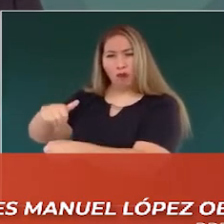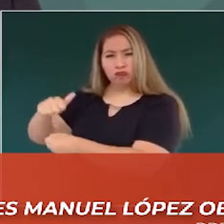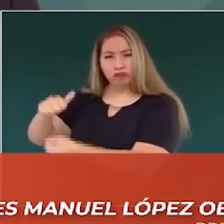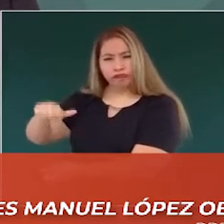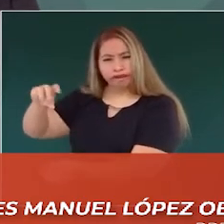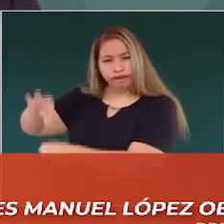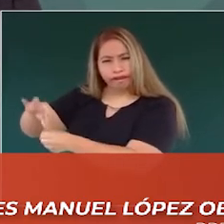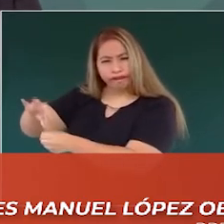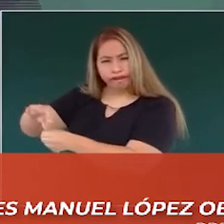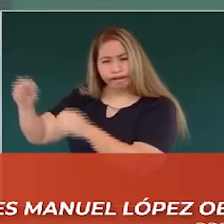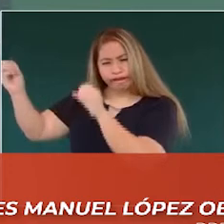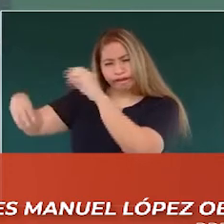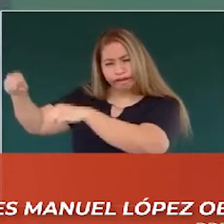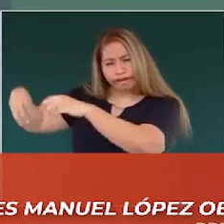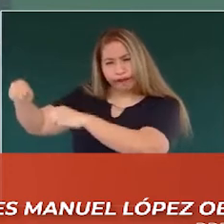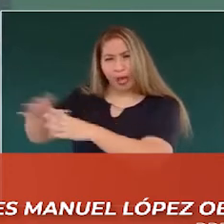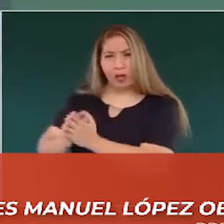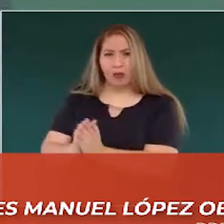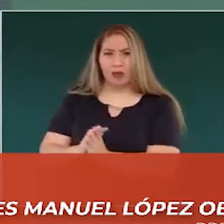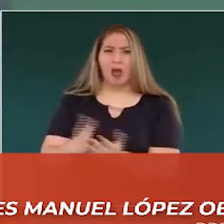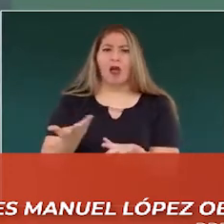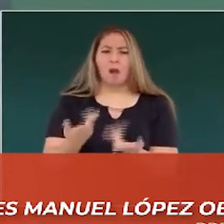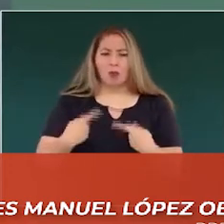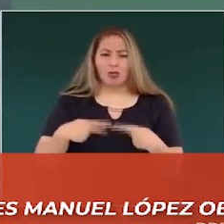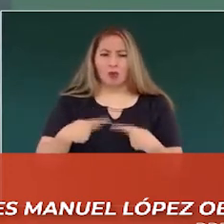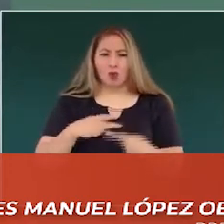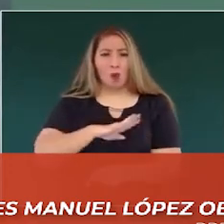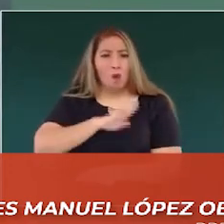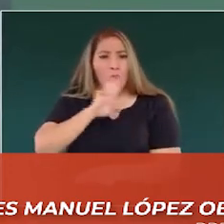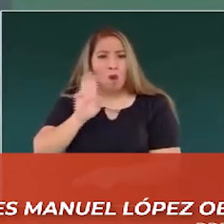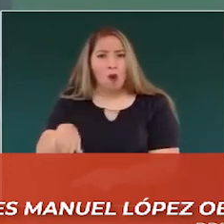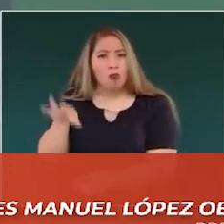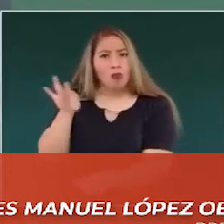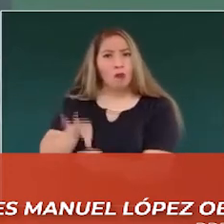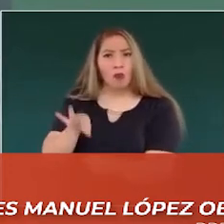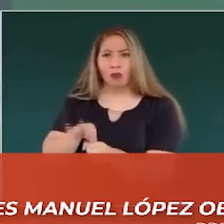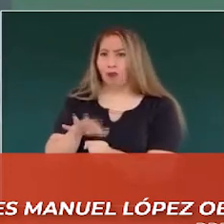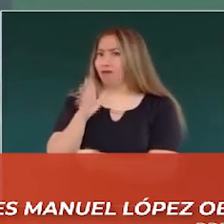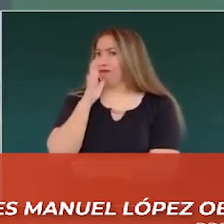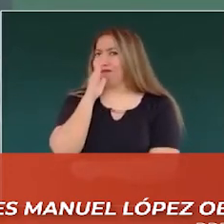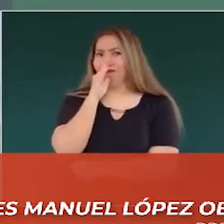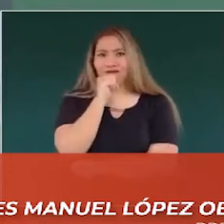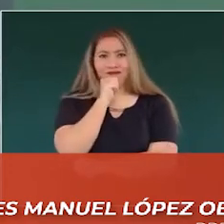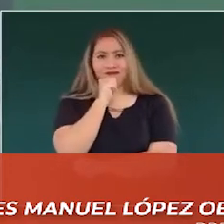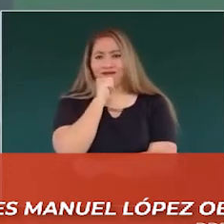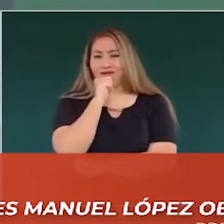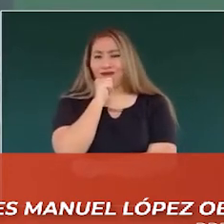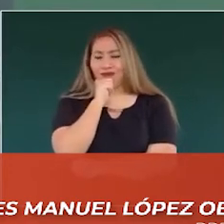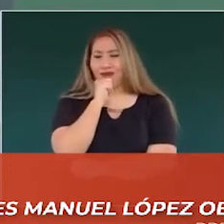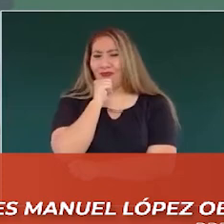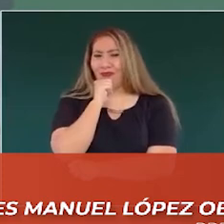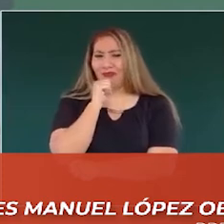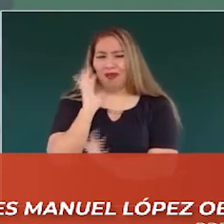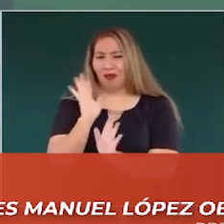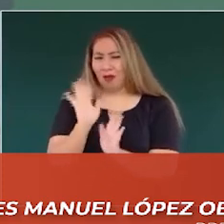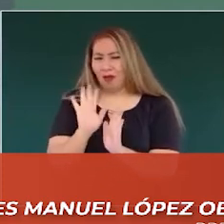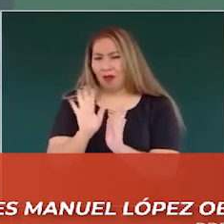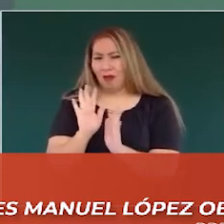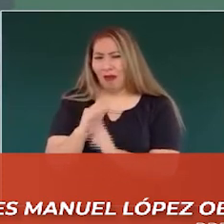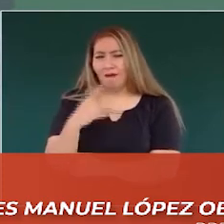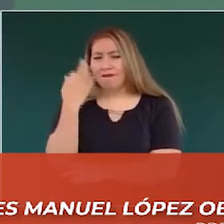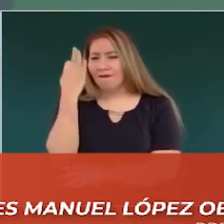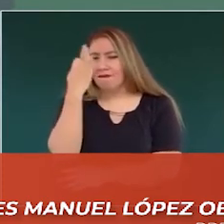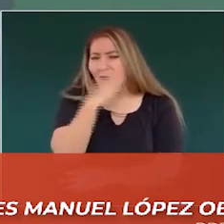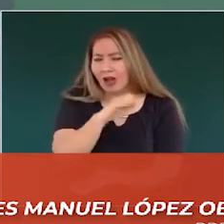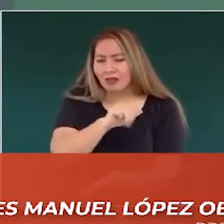los finados como era antes, que no se falsifiquen las